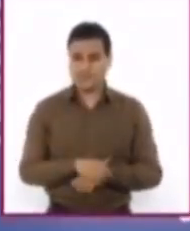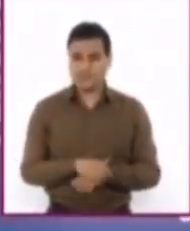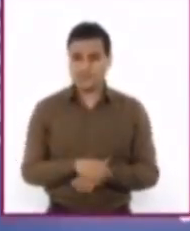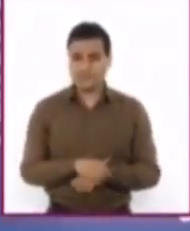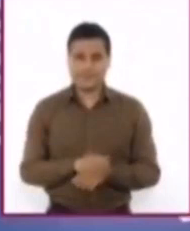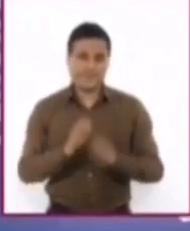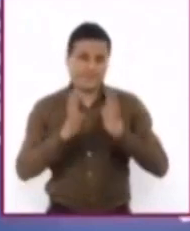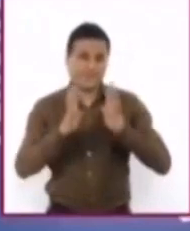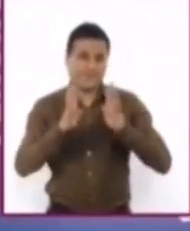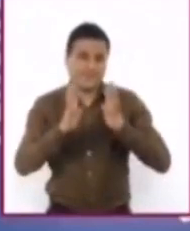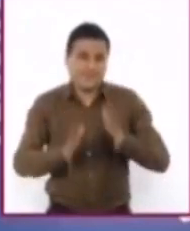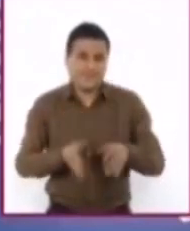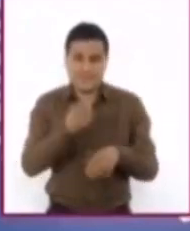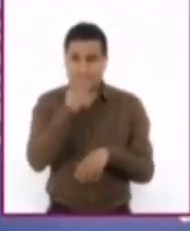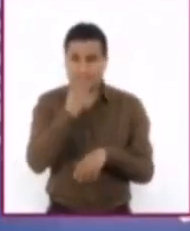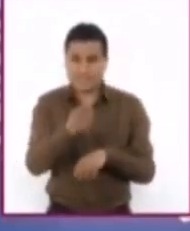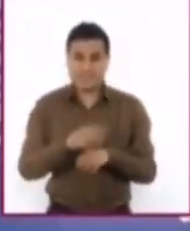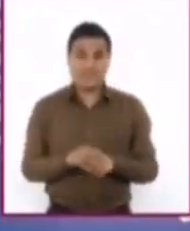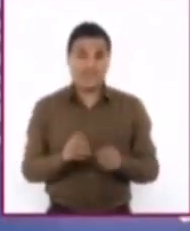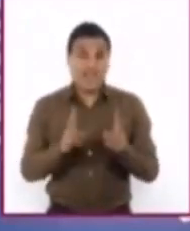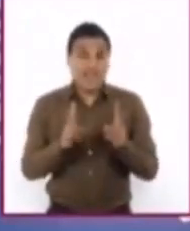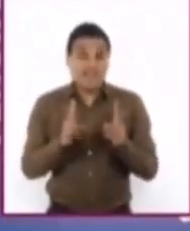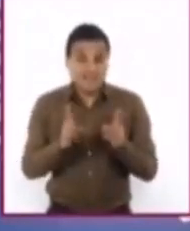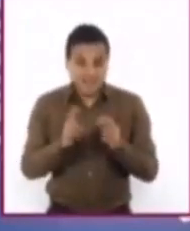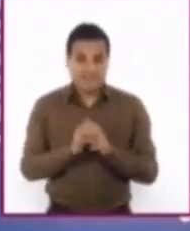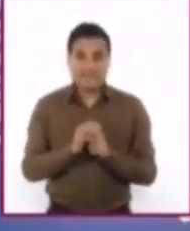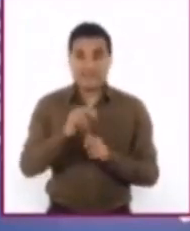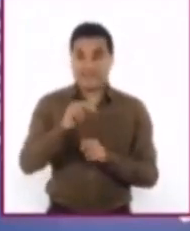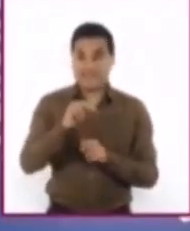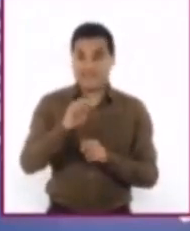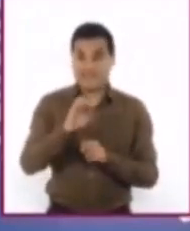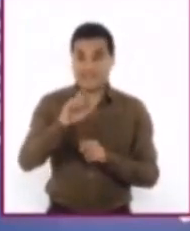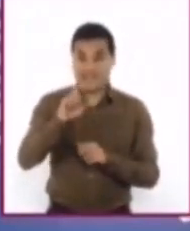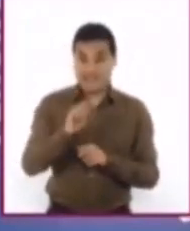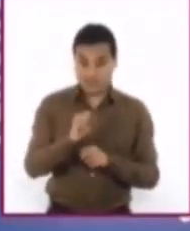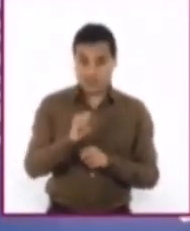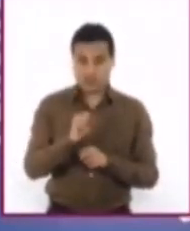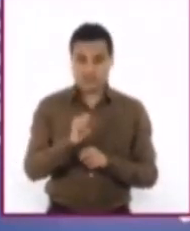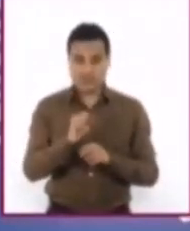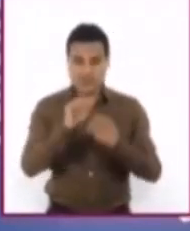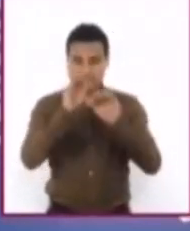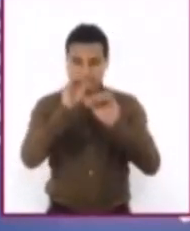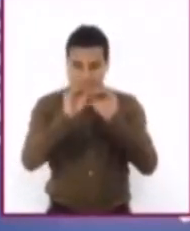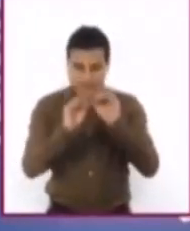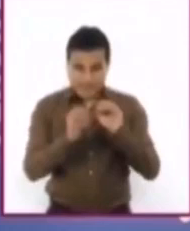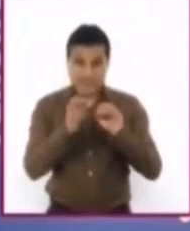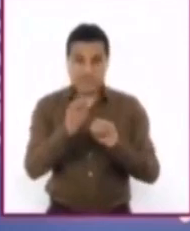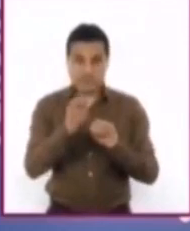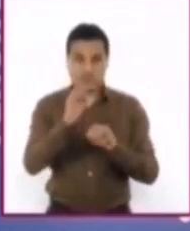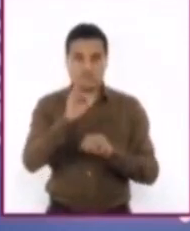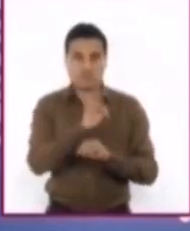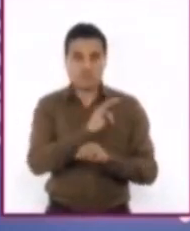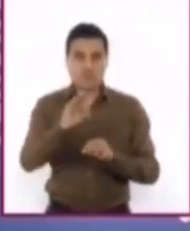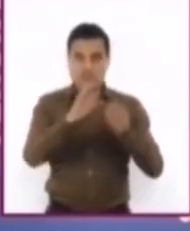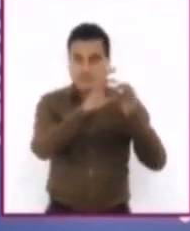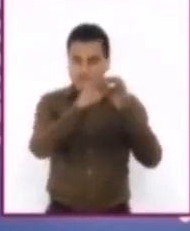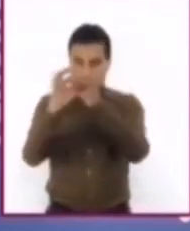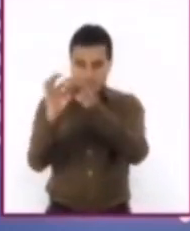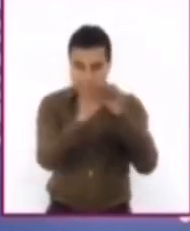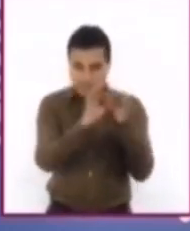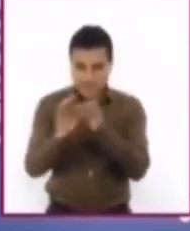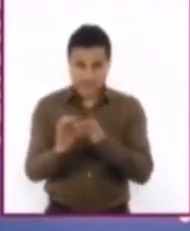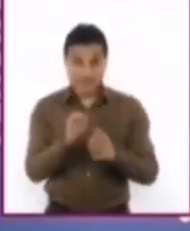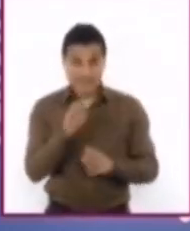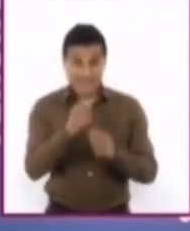Como ya se ha dicho, las frases y los nexos le dan sentido al texto que oralizamos o escribimos. Por tanto, estos recursos